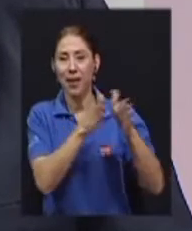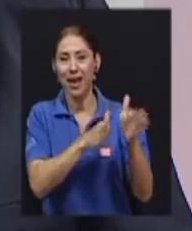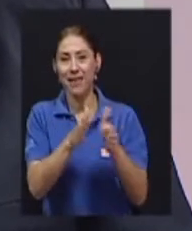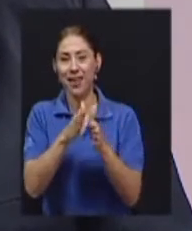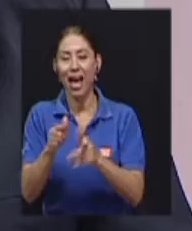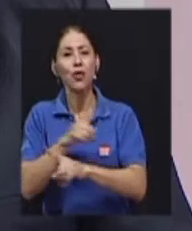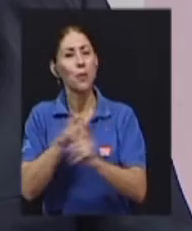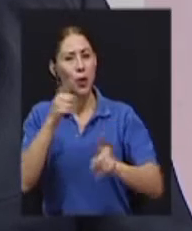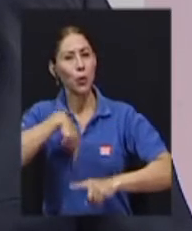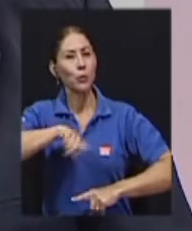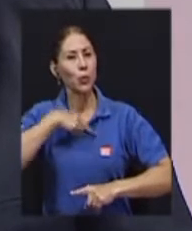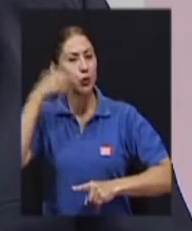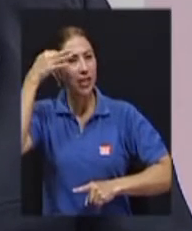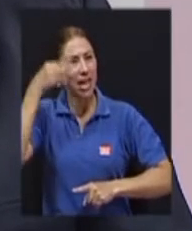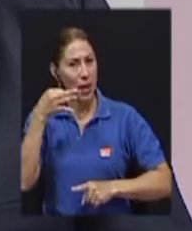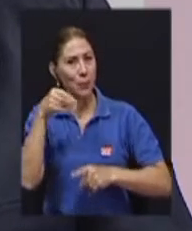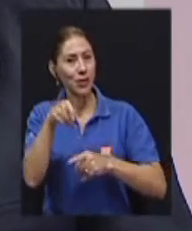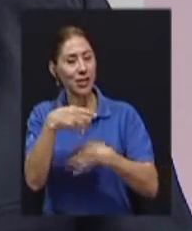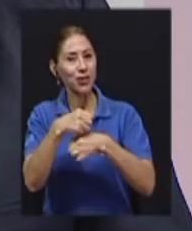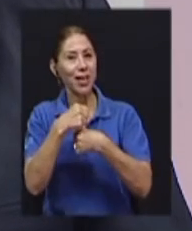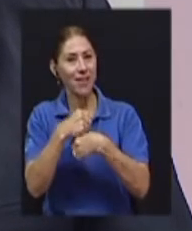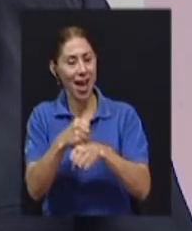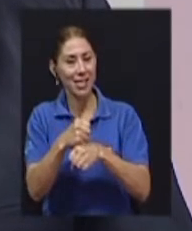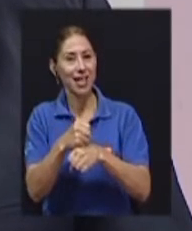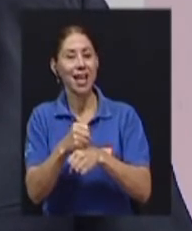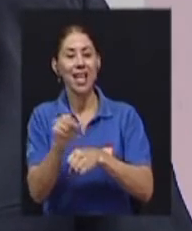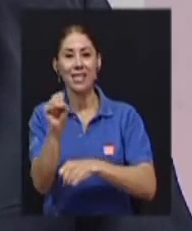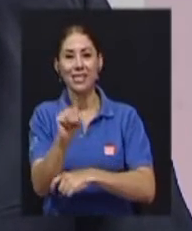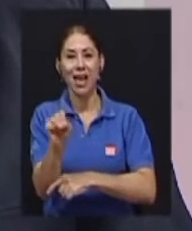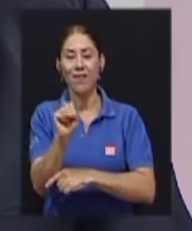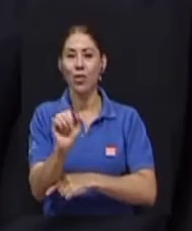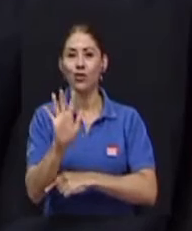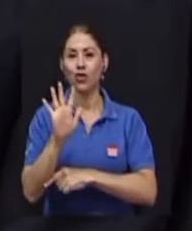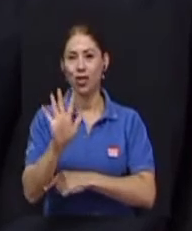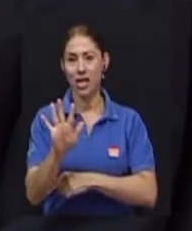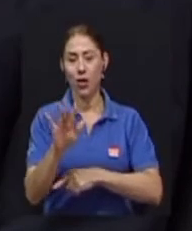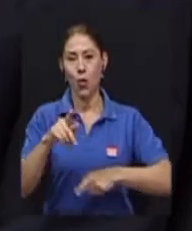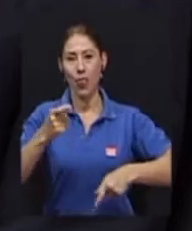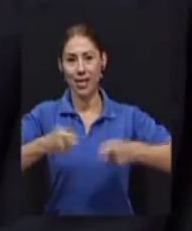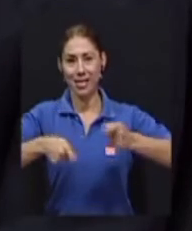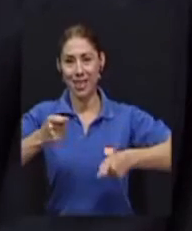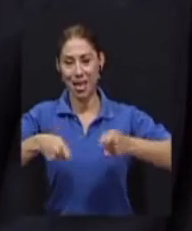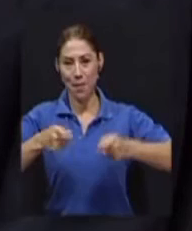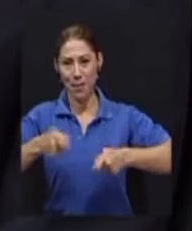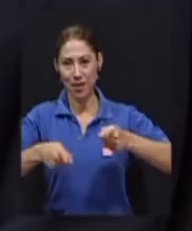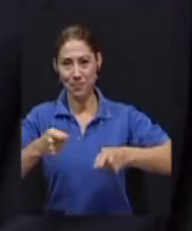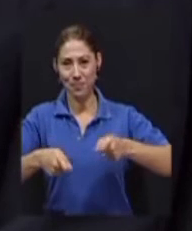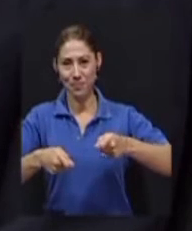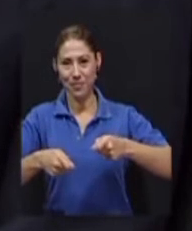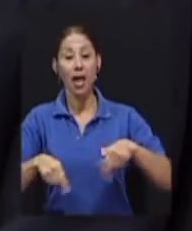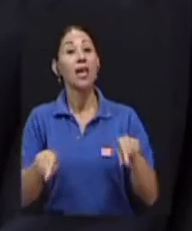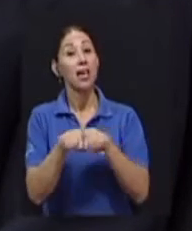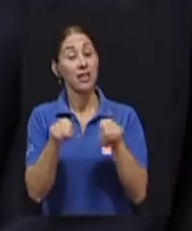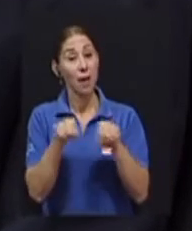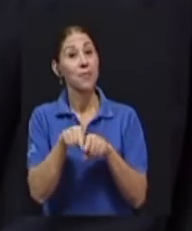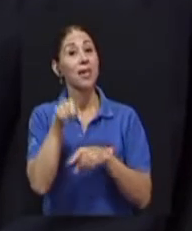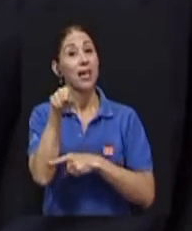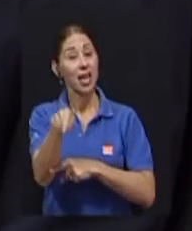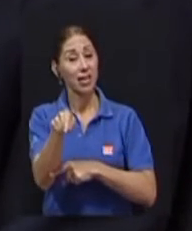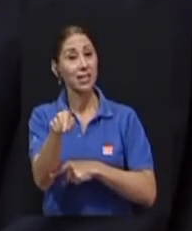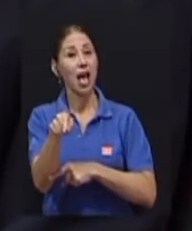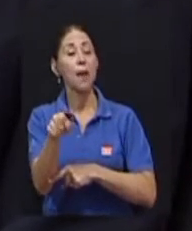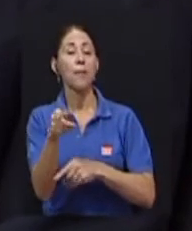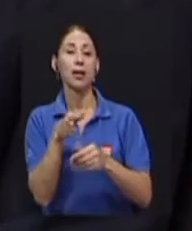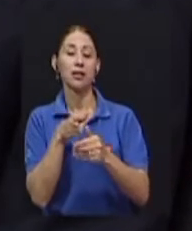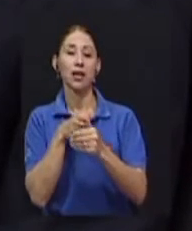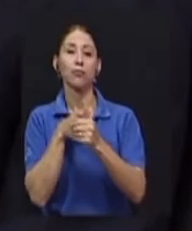lugar el sábado 5 de septiembre y también va a ser presidida por un